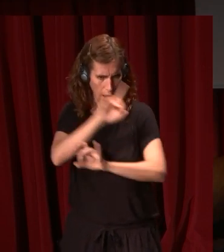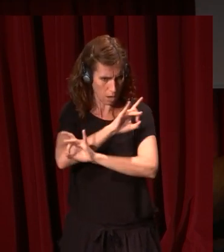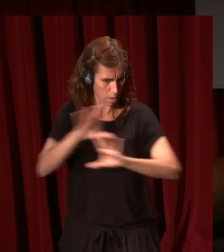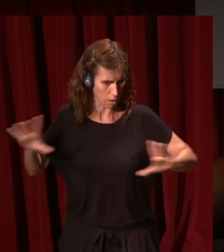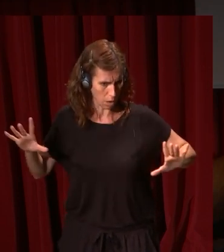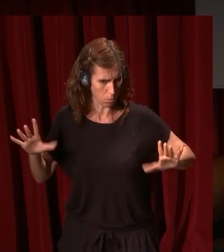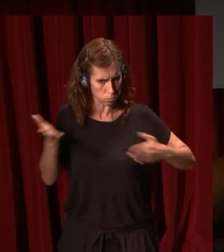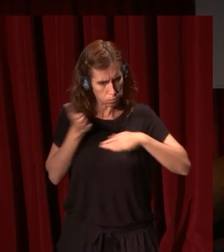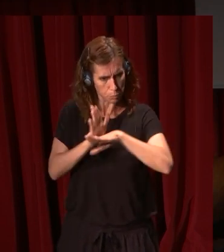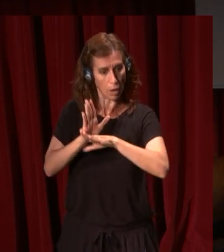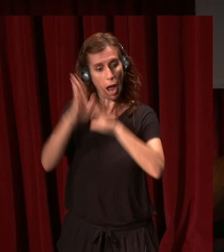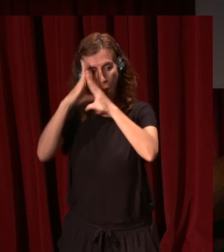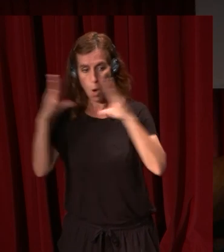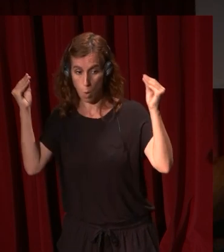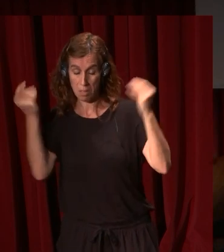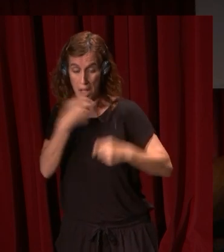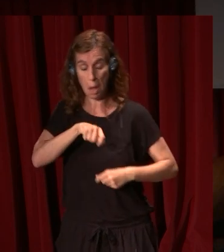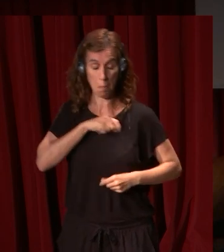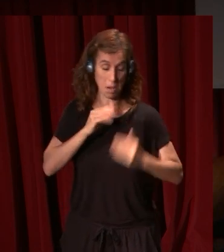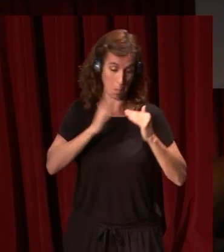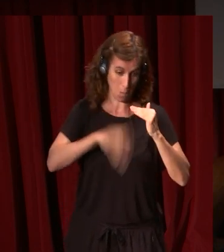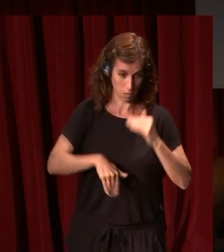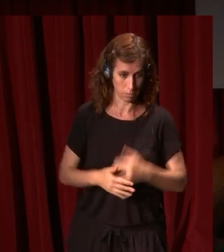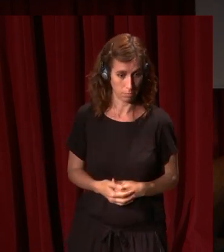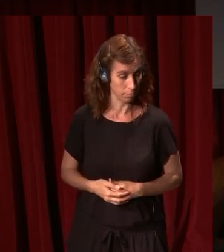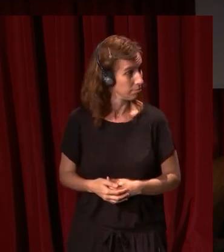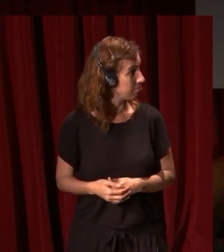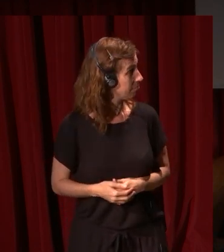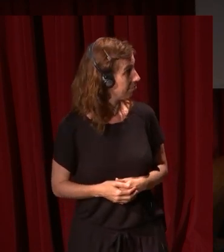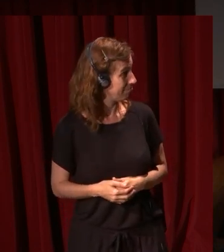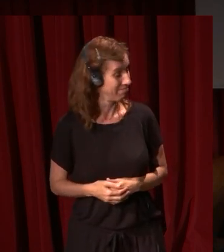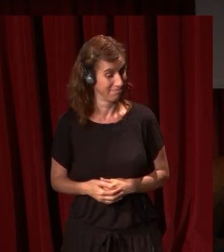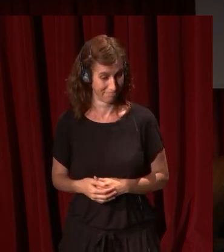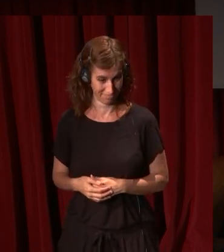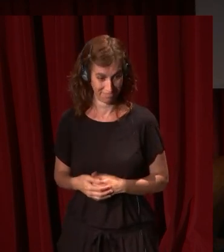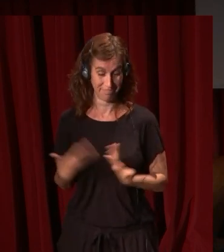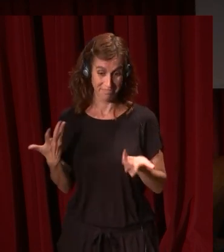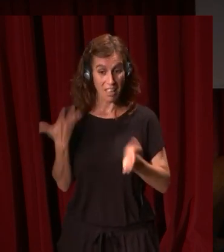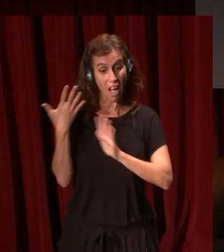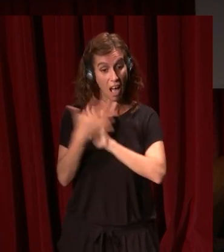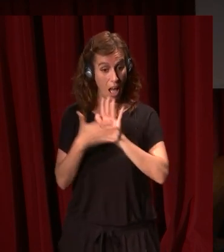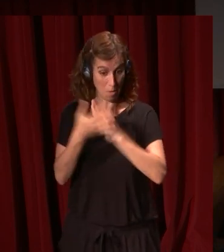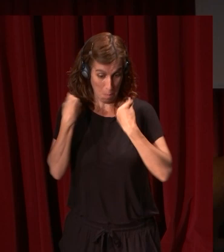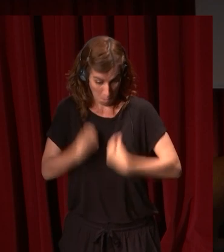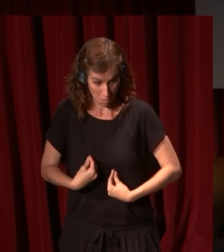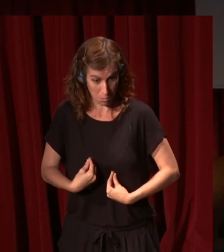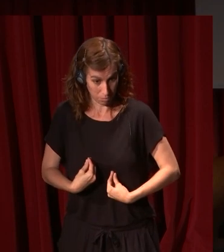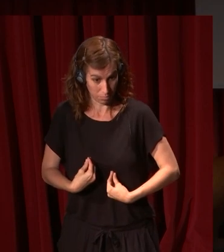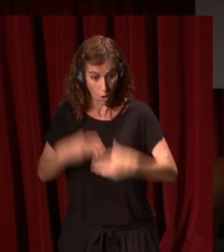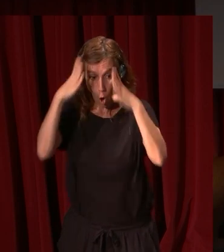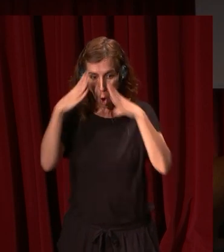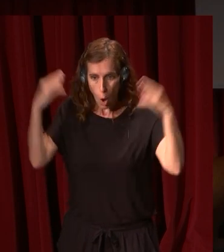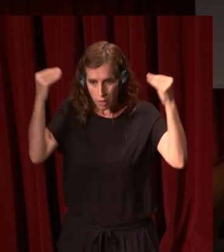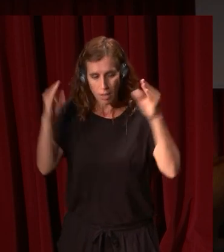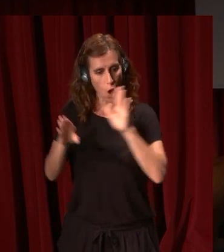más presente en Holanda que en España, en tanto en cuanto se refiere al asunto del que estamos tratando hoy. Para los holandeses